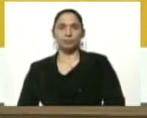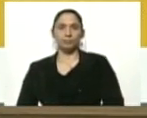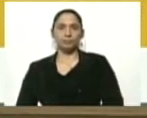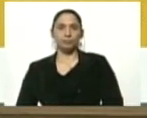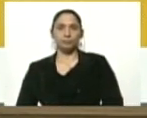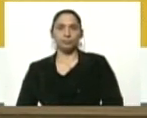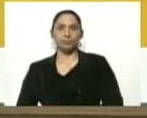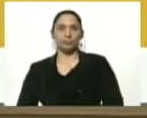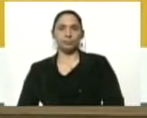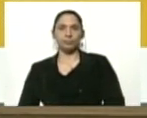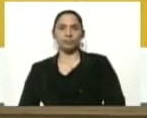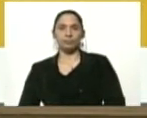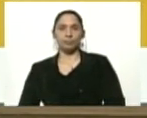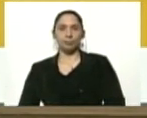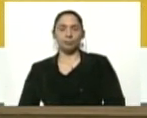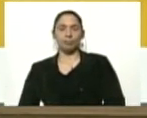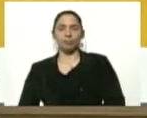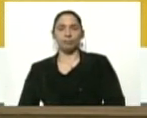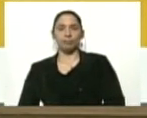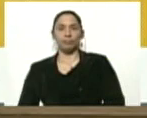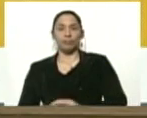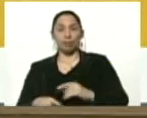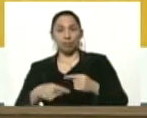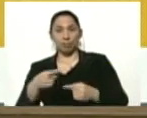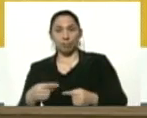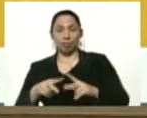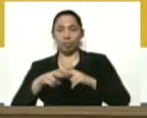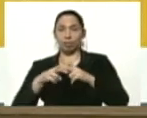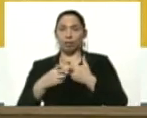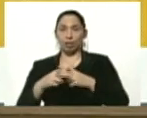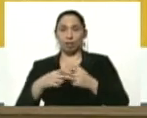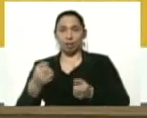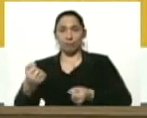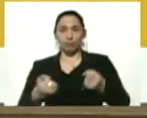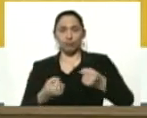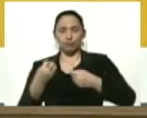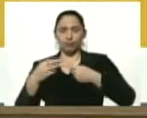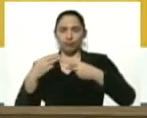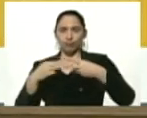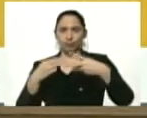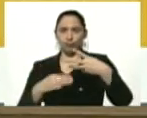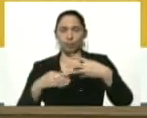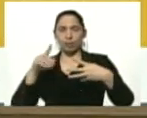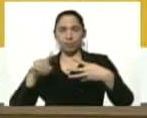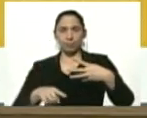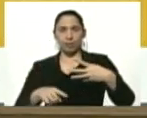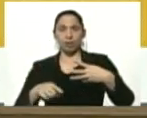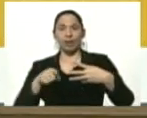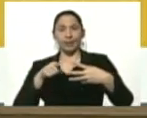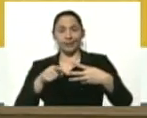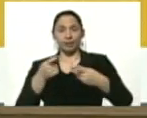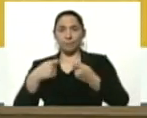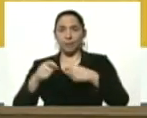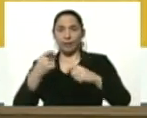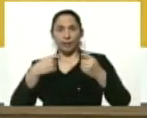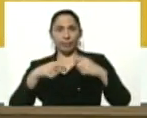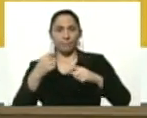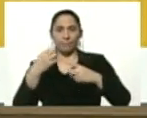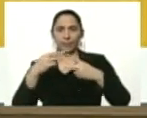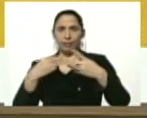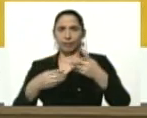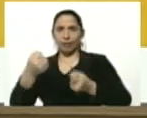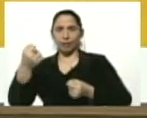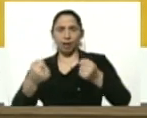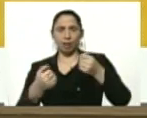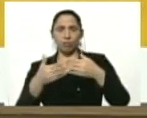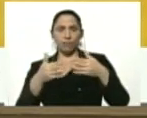Y luego tenemos los talleres mecánicos de partes, también expendio de partes y autopartes que